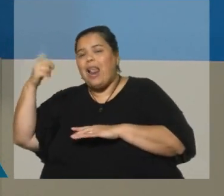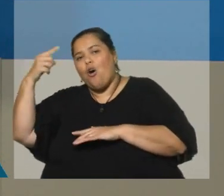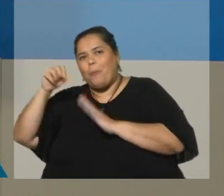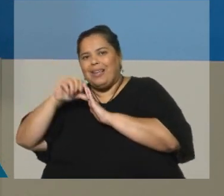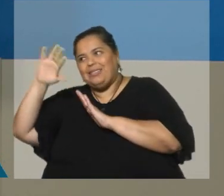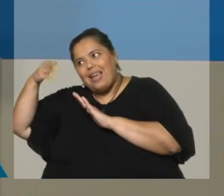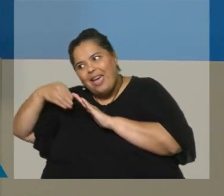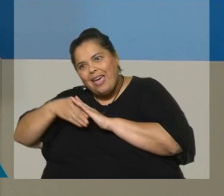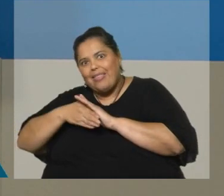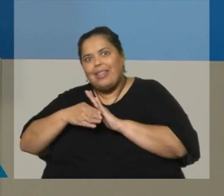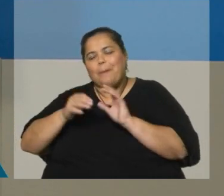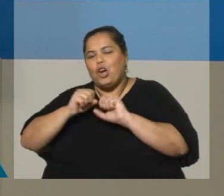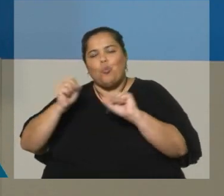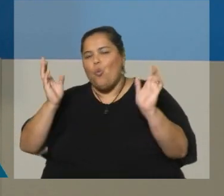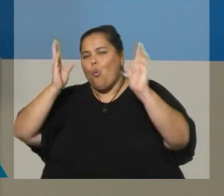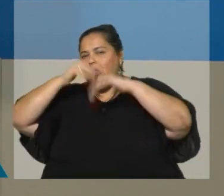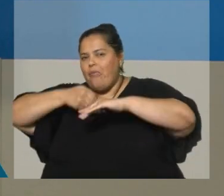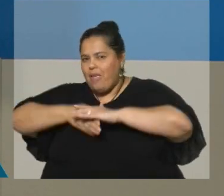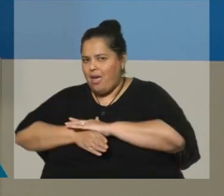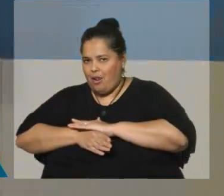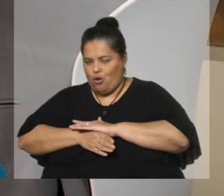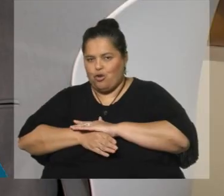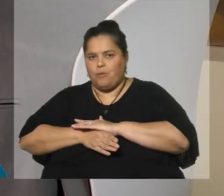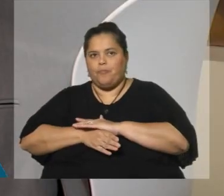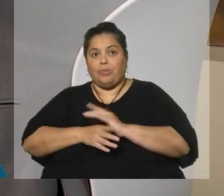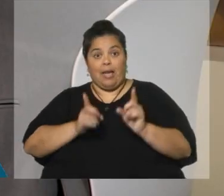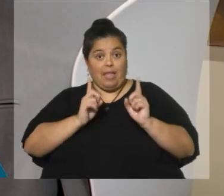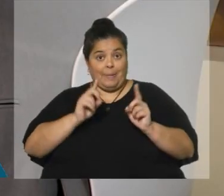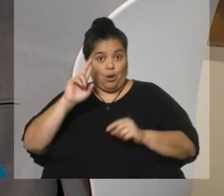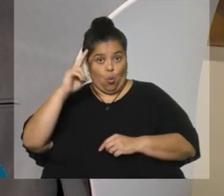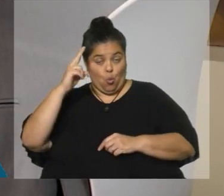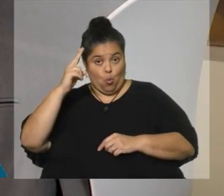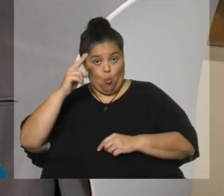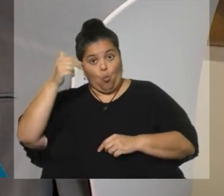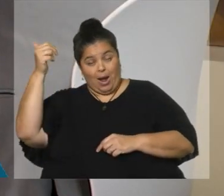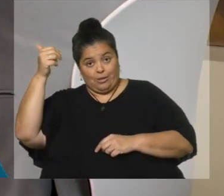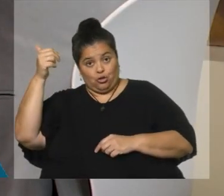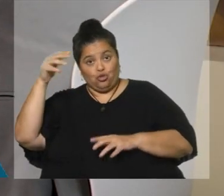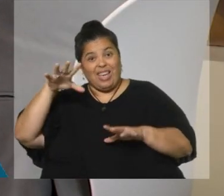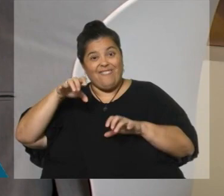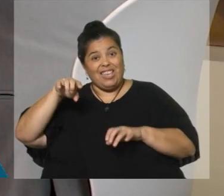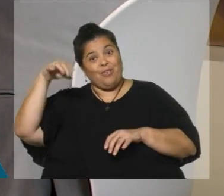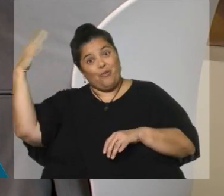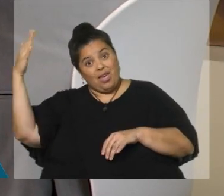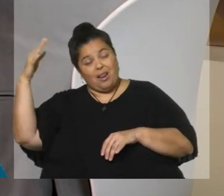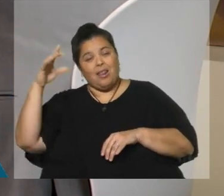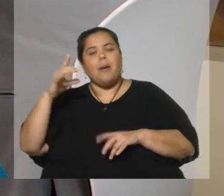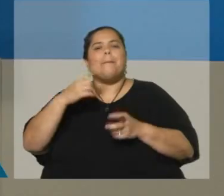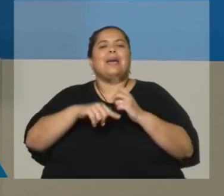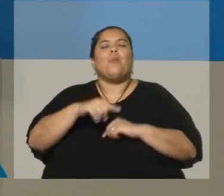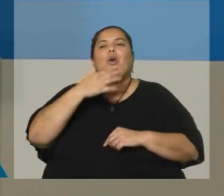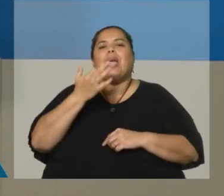por supuesto no logran acceder a la página web. Igual los uruguayos que están en el exterior no tienen que participar del censo. Bueno, pero si son uruguayos que